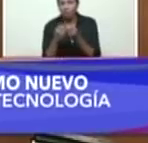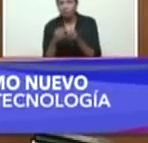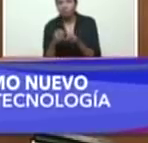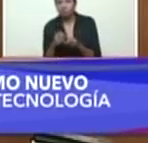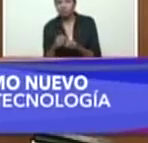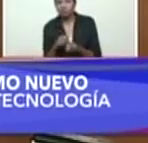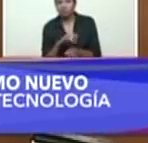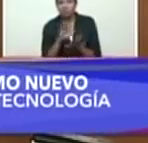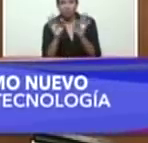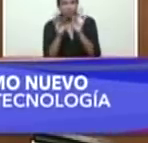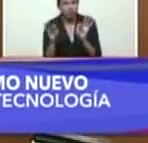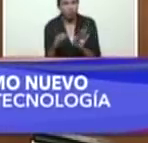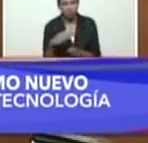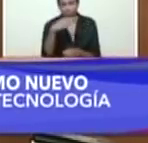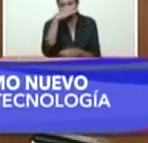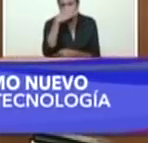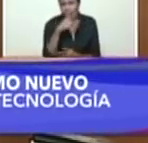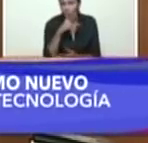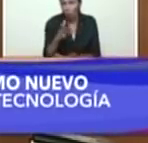criminal alevosa